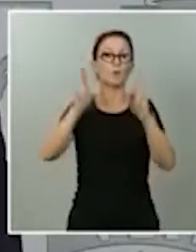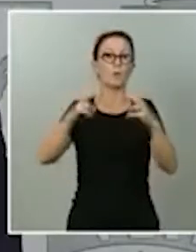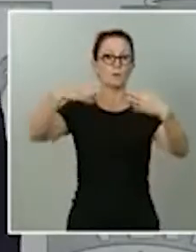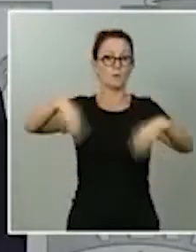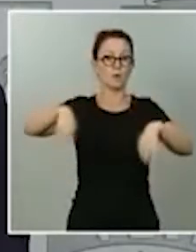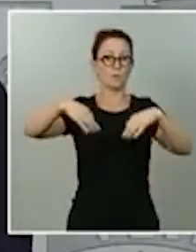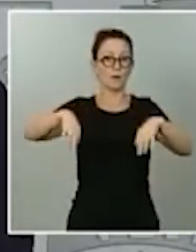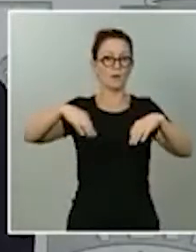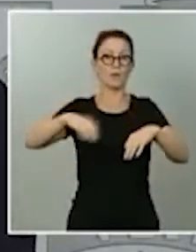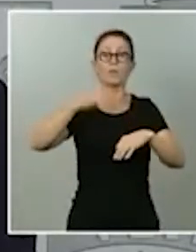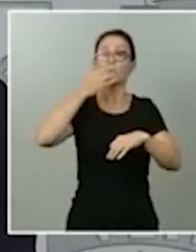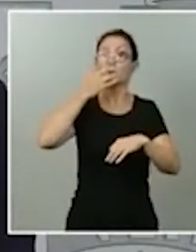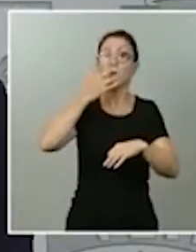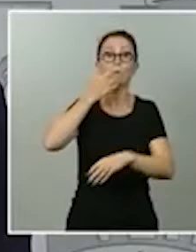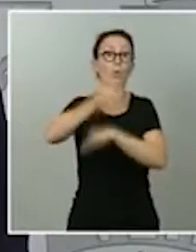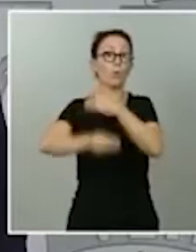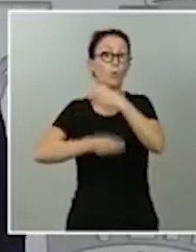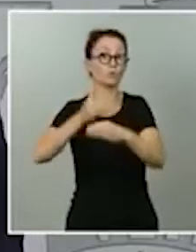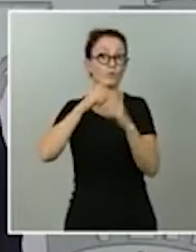tienen ustedes de mascarillas